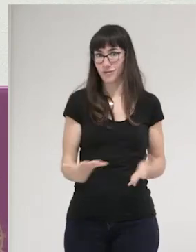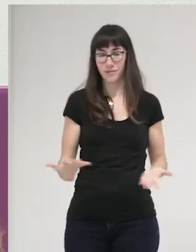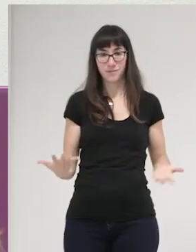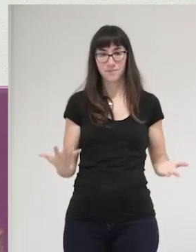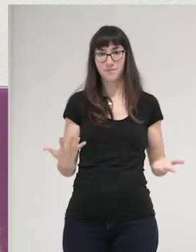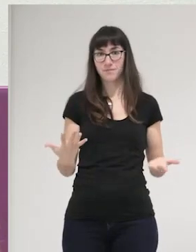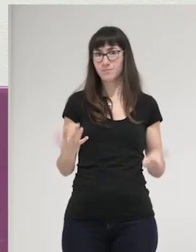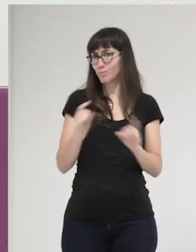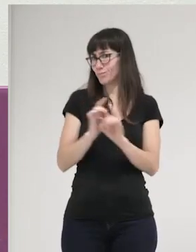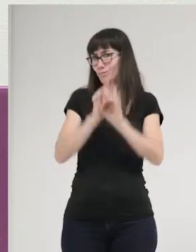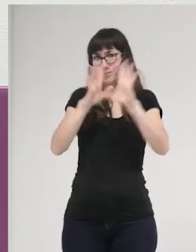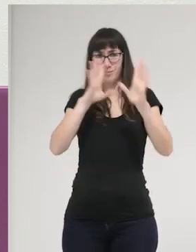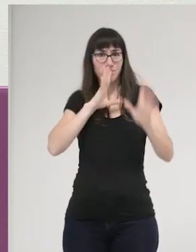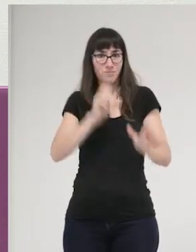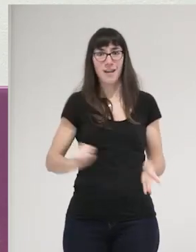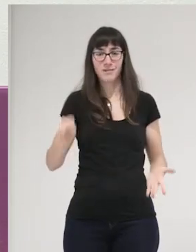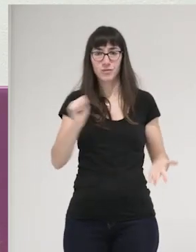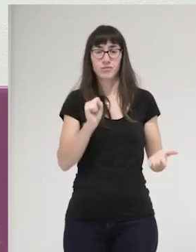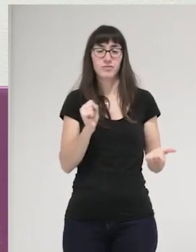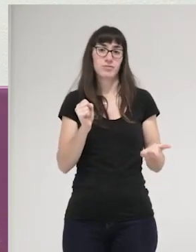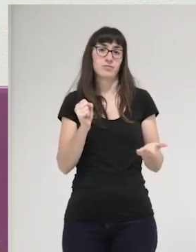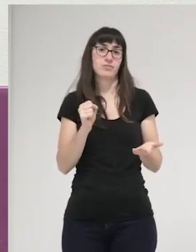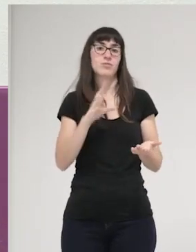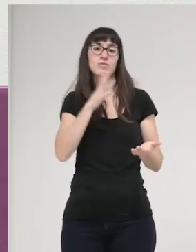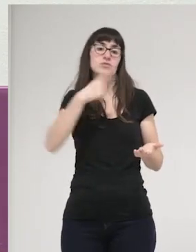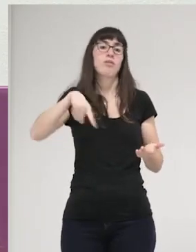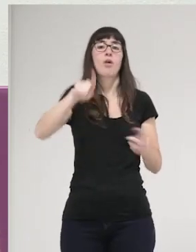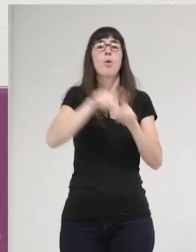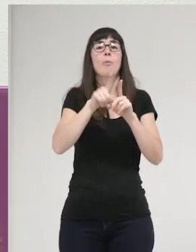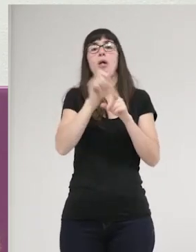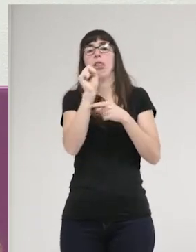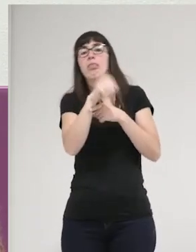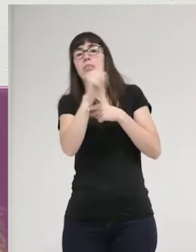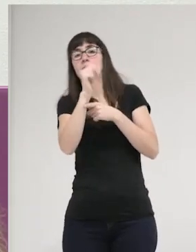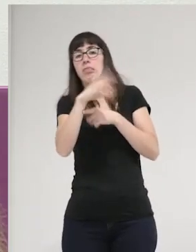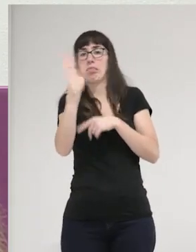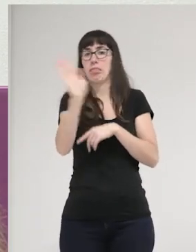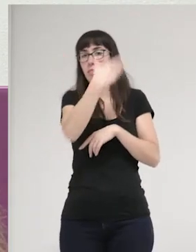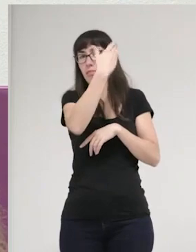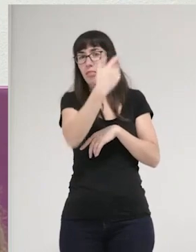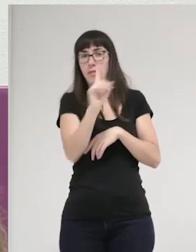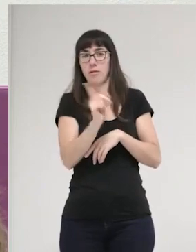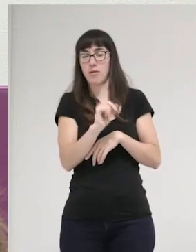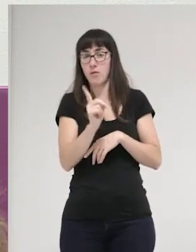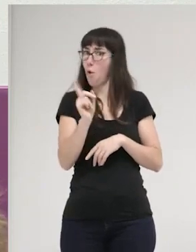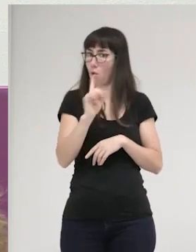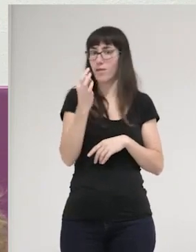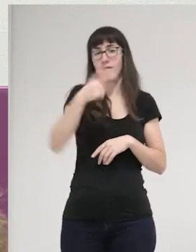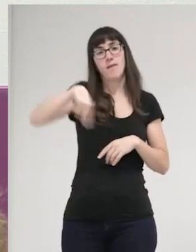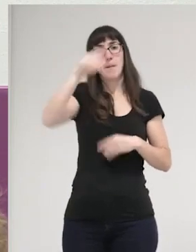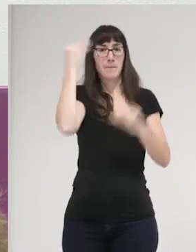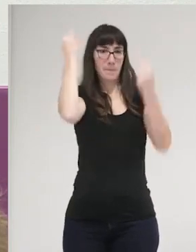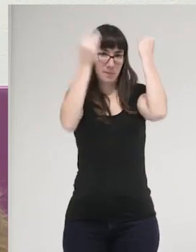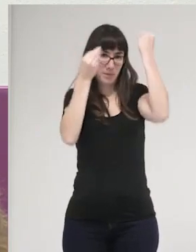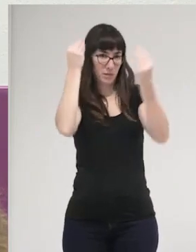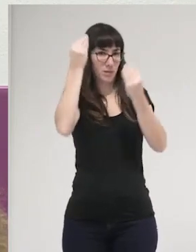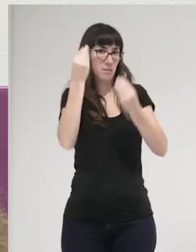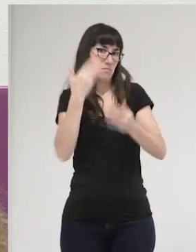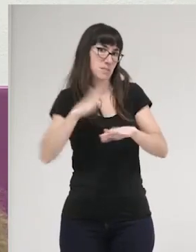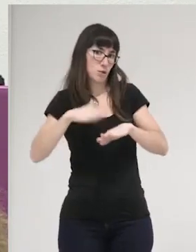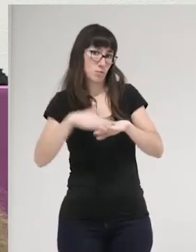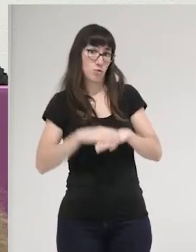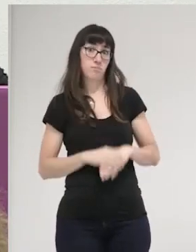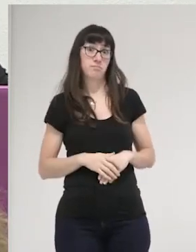y estupenda, creo que no vale la pena que la dejemos pasar, al menos sin pensarlo y poder reflexionar sobre ello.